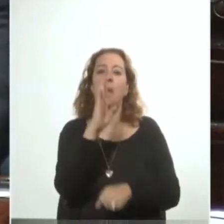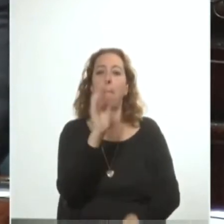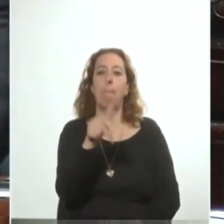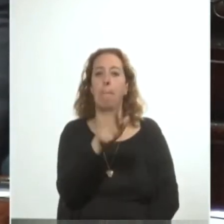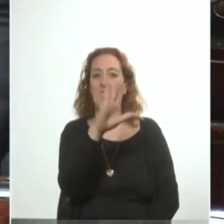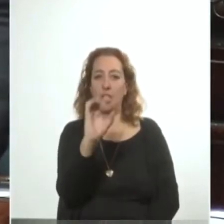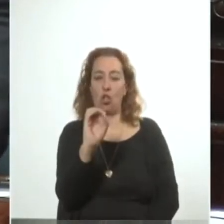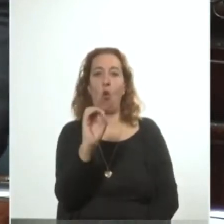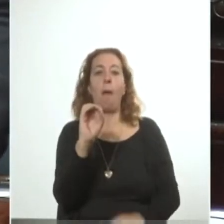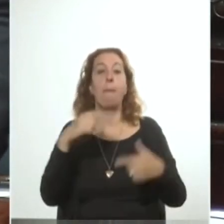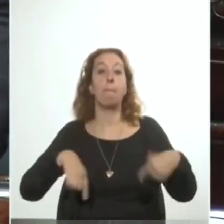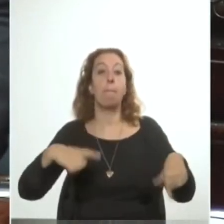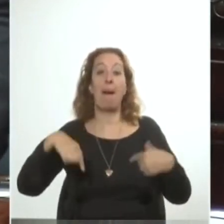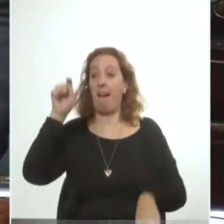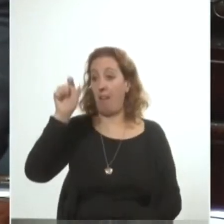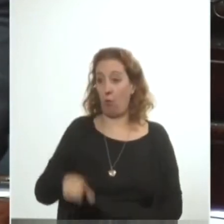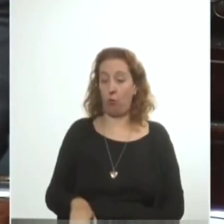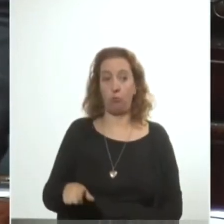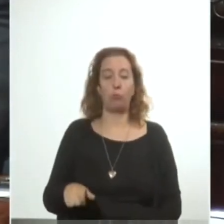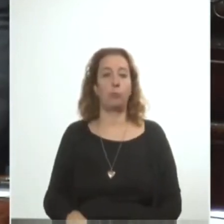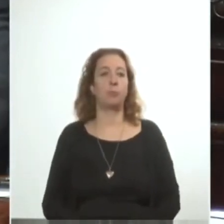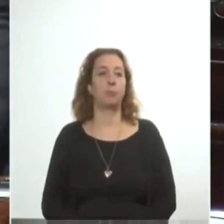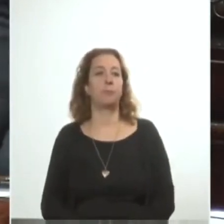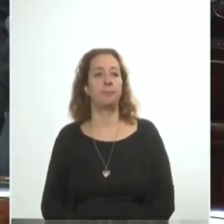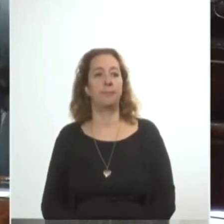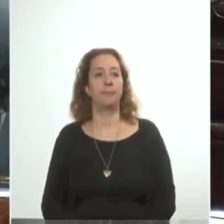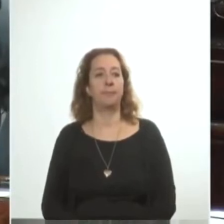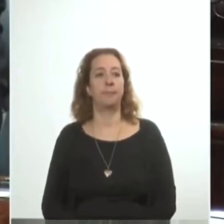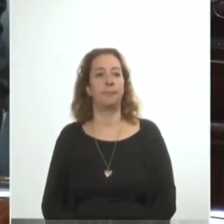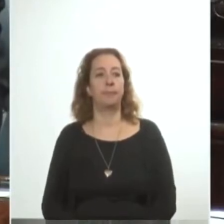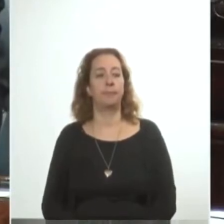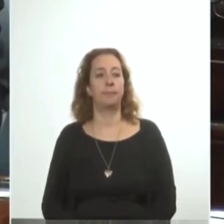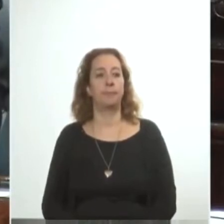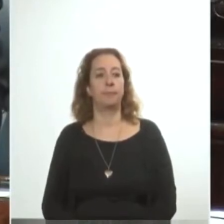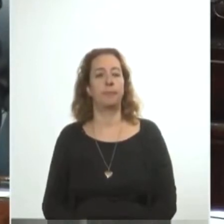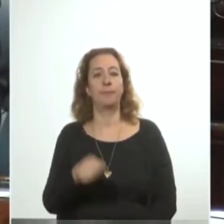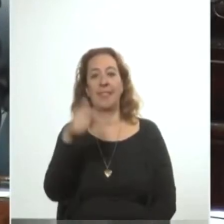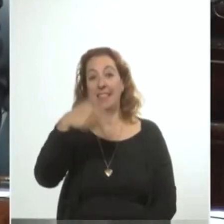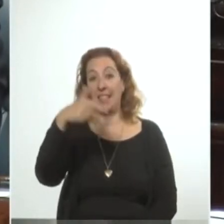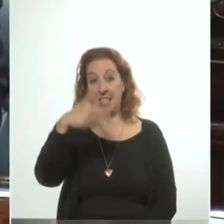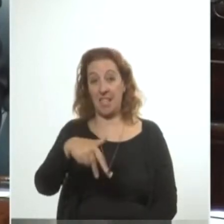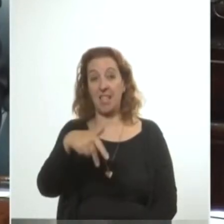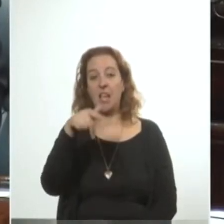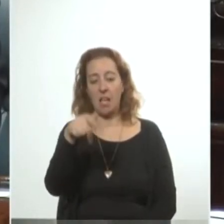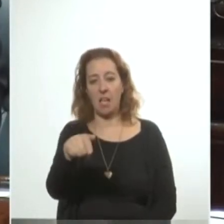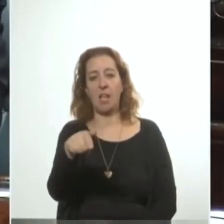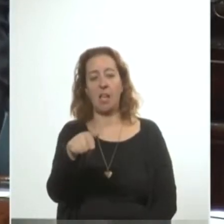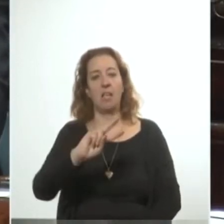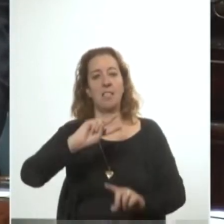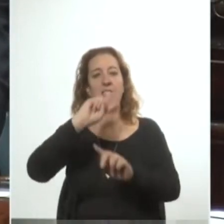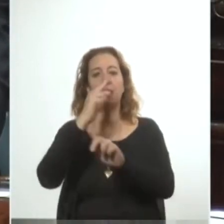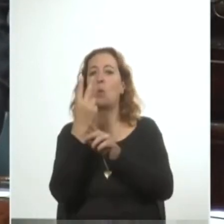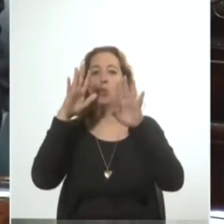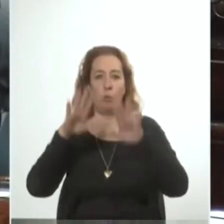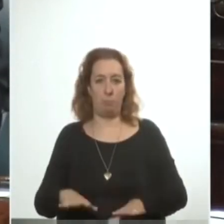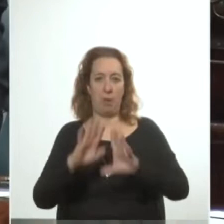a cambio de directores de entes y seis jefaturas de policía. El 13 se produce el segundo paro general de